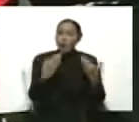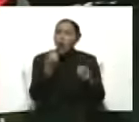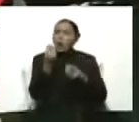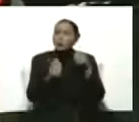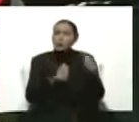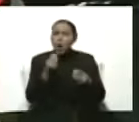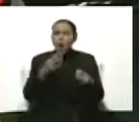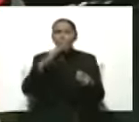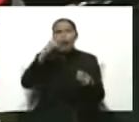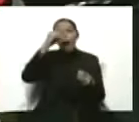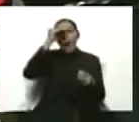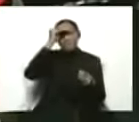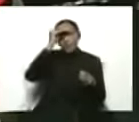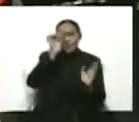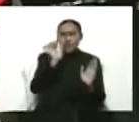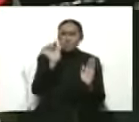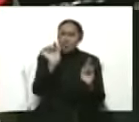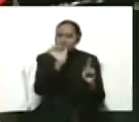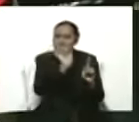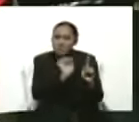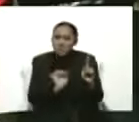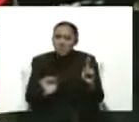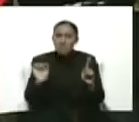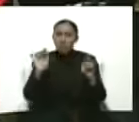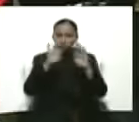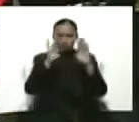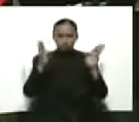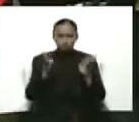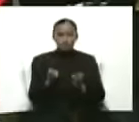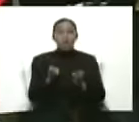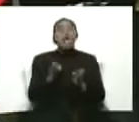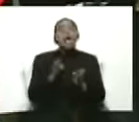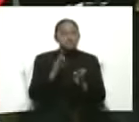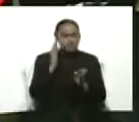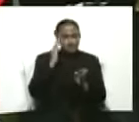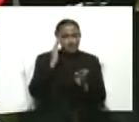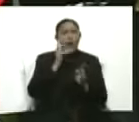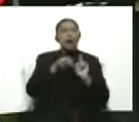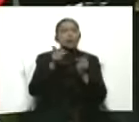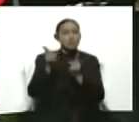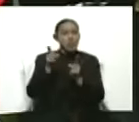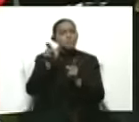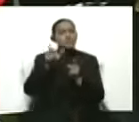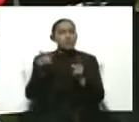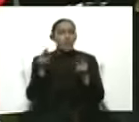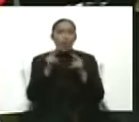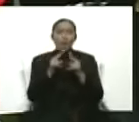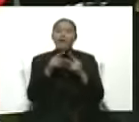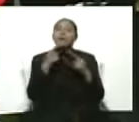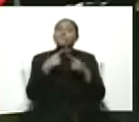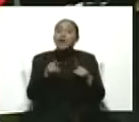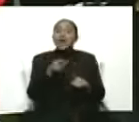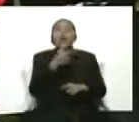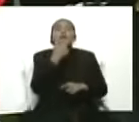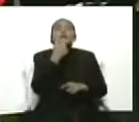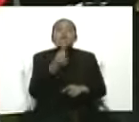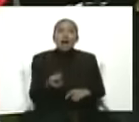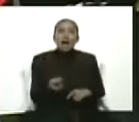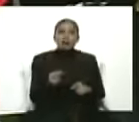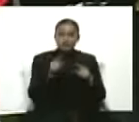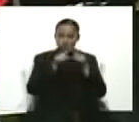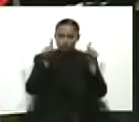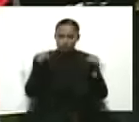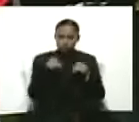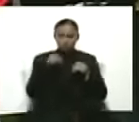electorales. Muchos las conocen, hay algunas novedades ahí, pero son muy sencillas. Ustedes, los